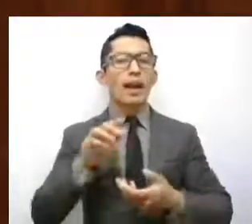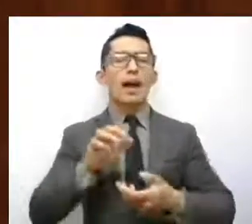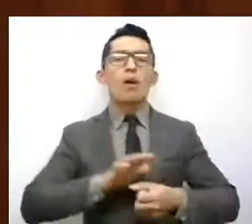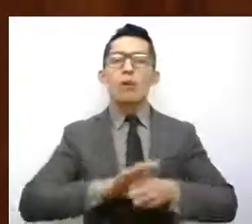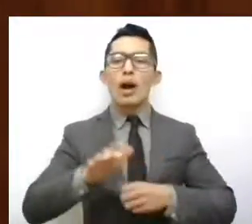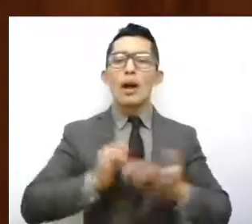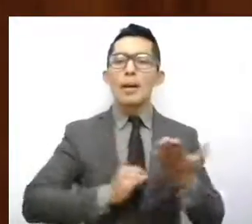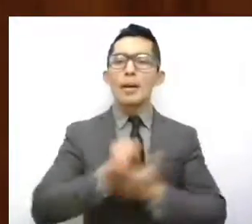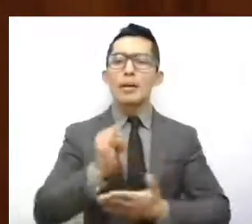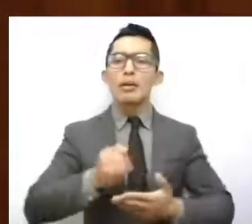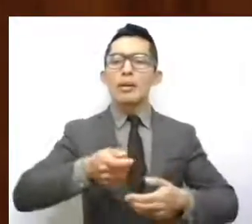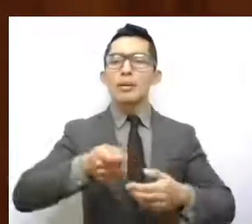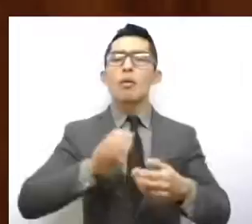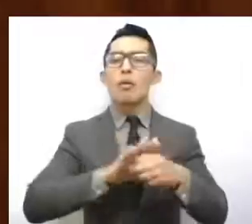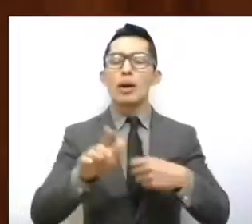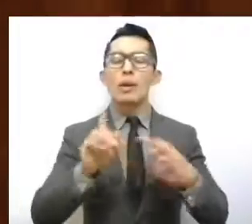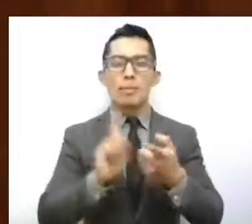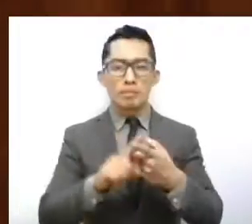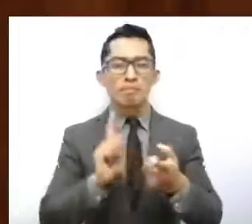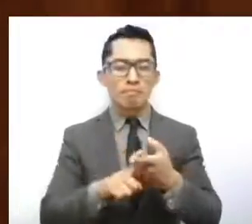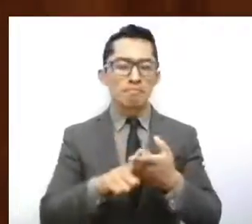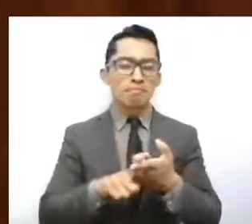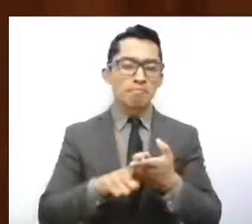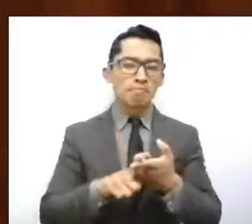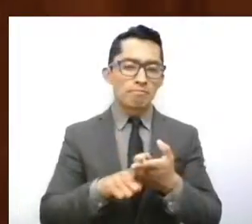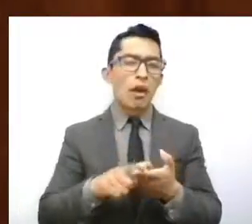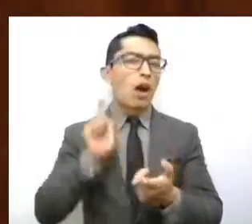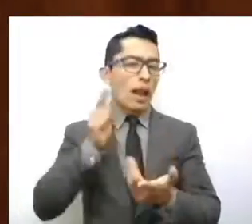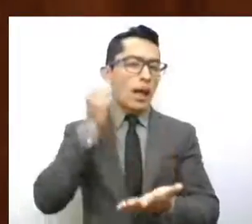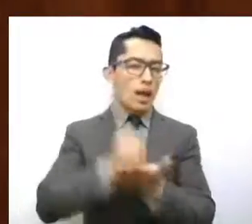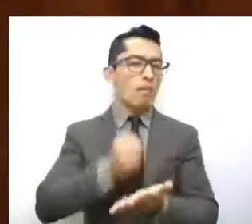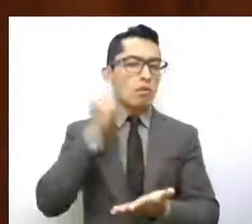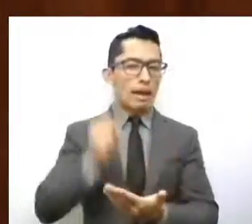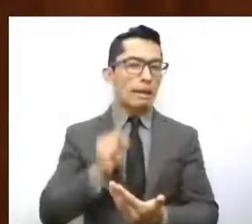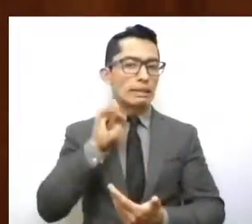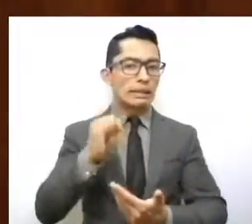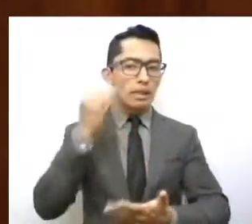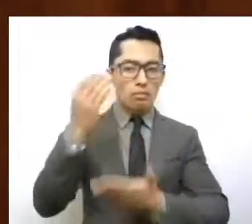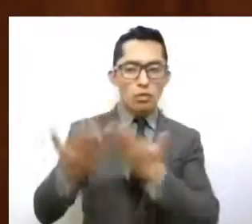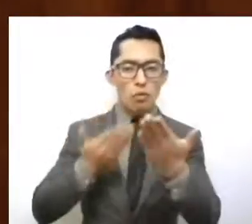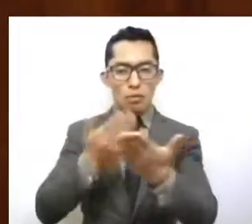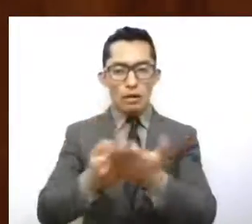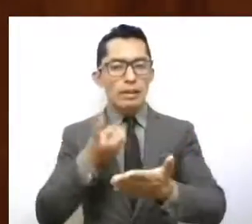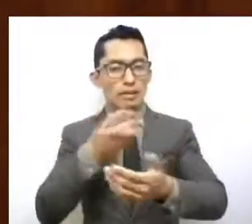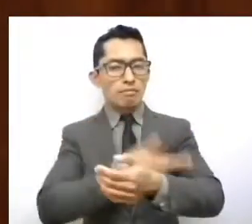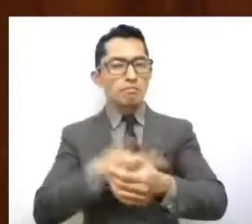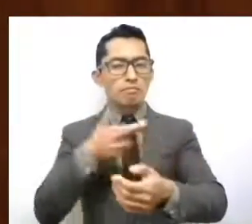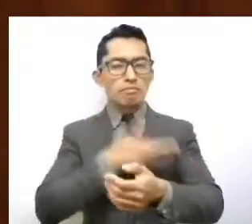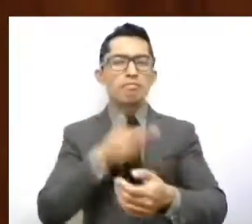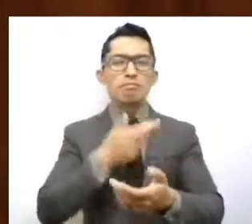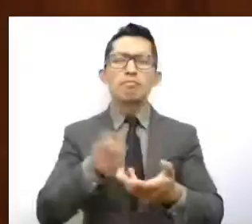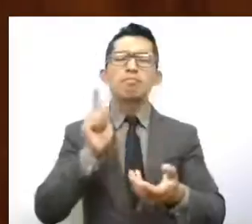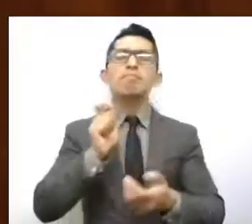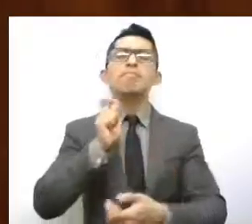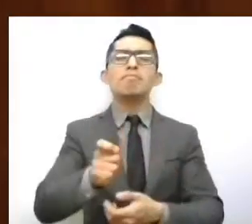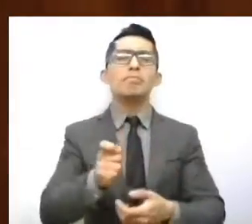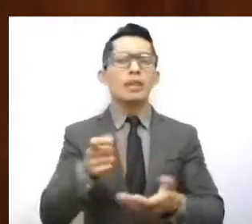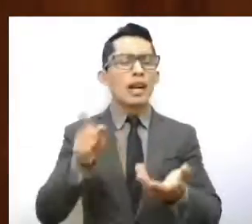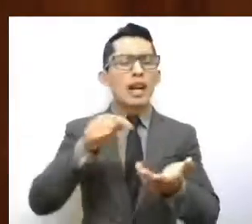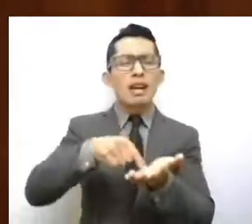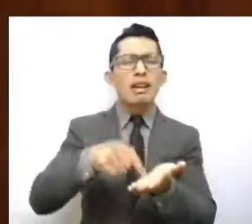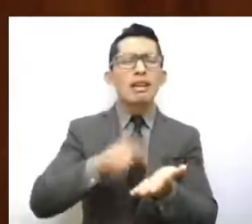primero dicta, es de aprobarse la iniciativa con proyecto de decreto, mediante la cual se declara a las